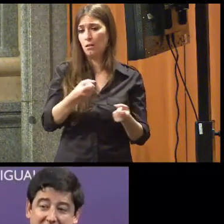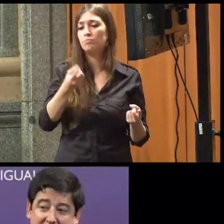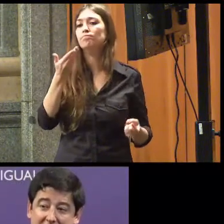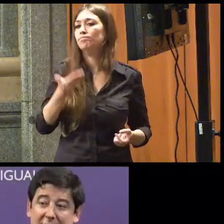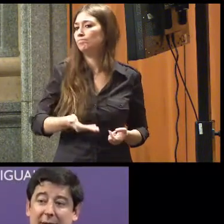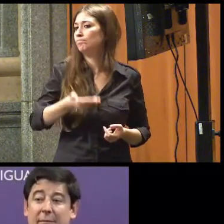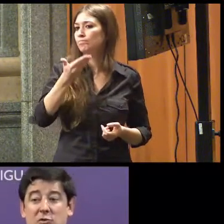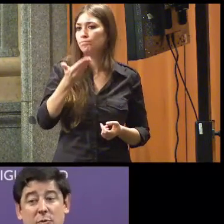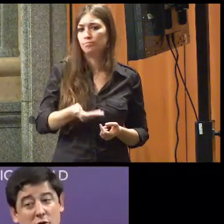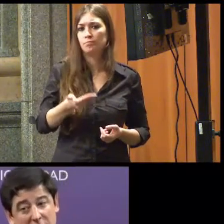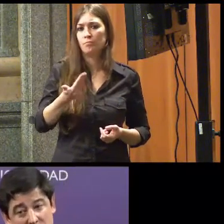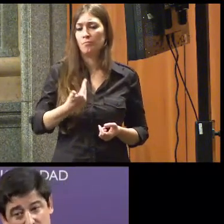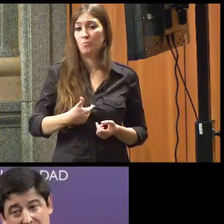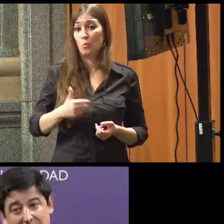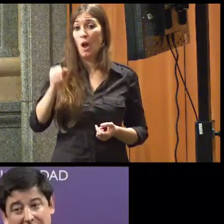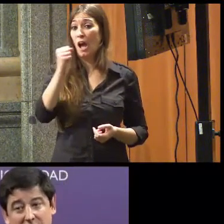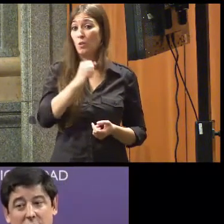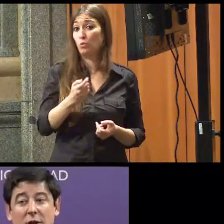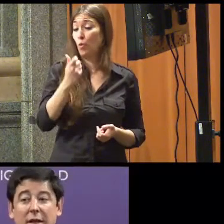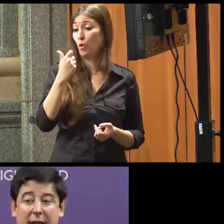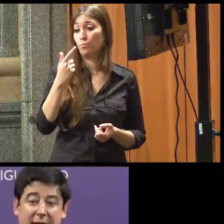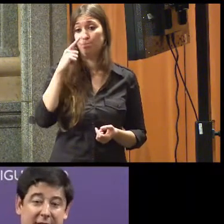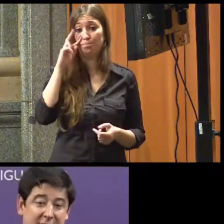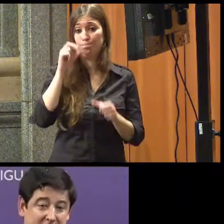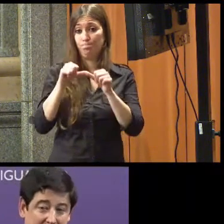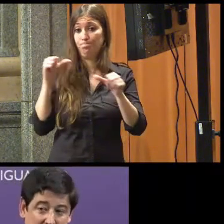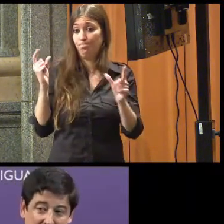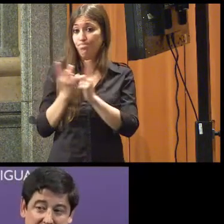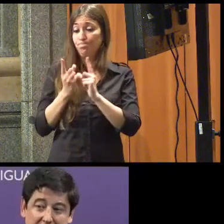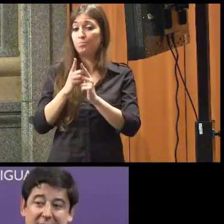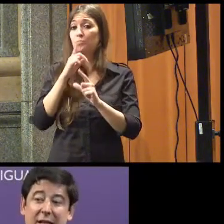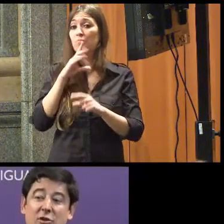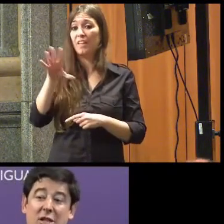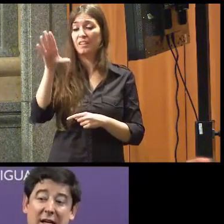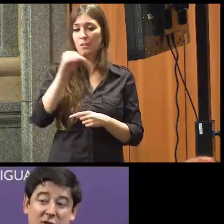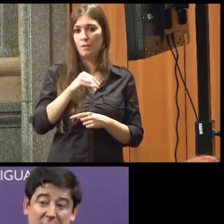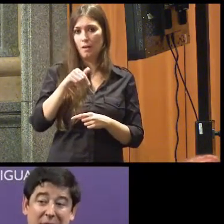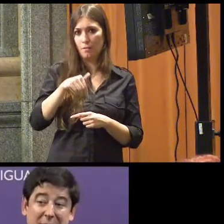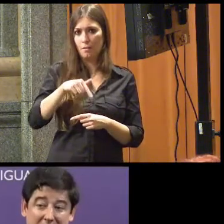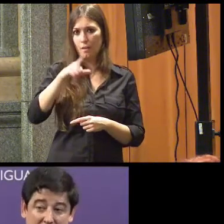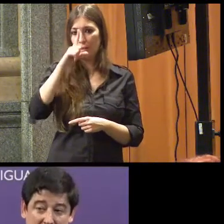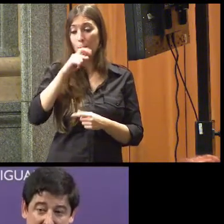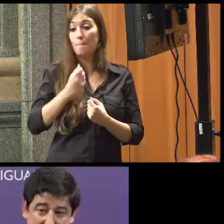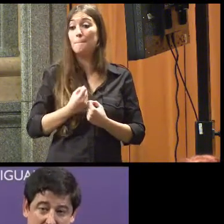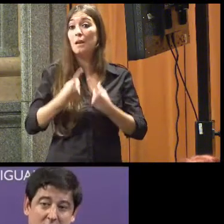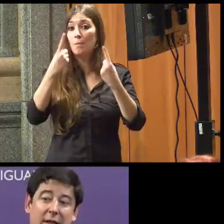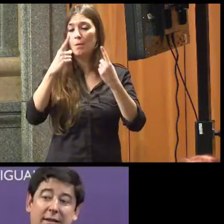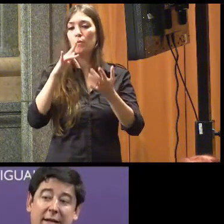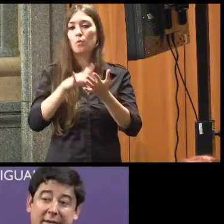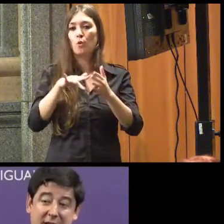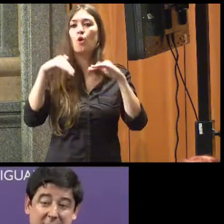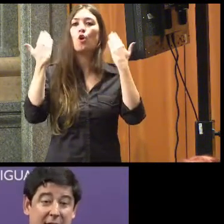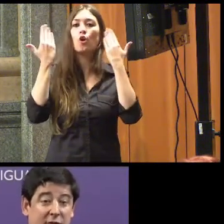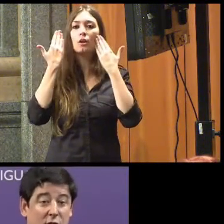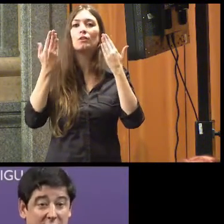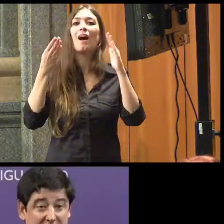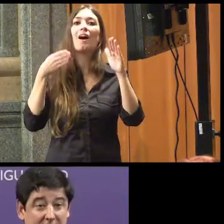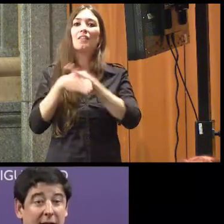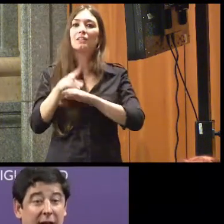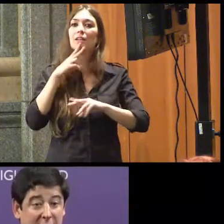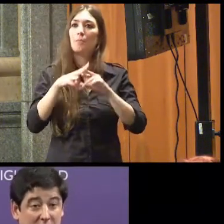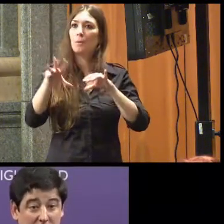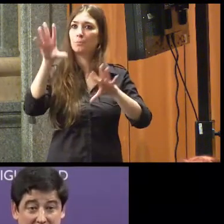fundamental que llevábamos pocos años trabajando en la accesibilidad cognitiva. Este año se ha hecho el primer congreso de accesibilidad